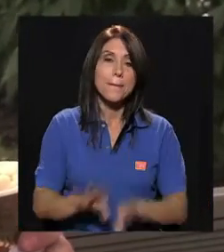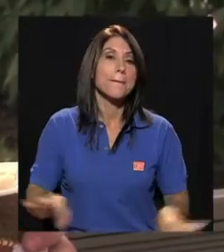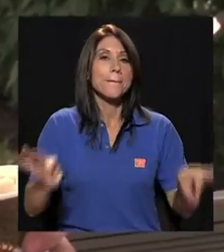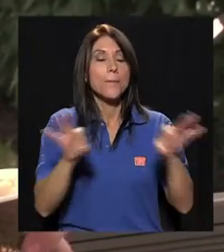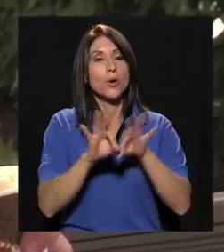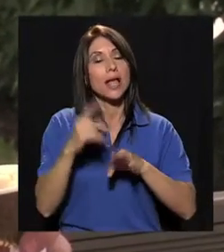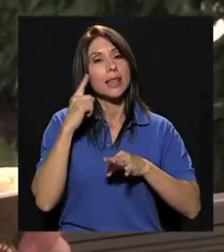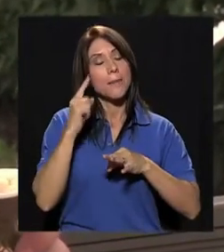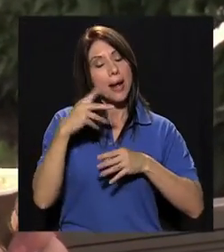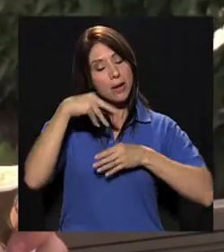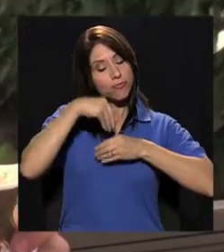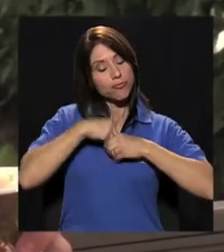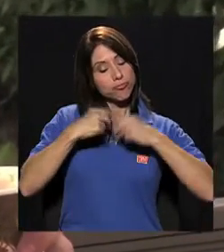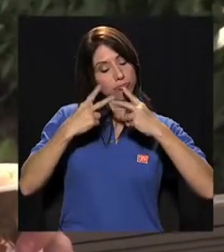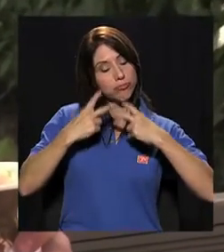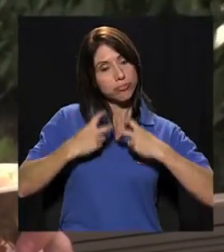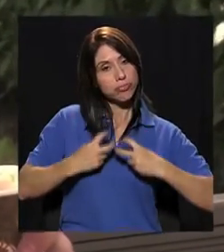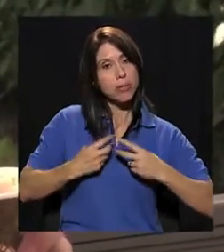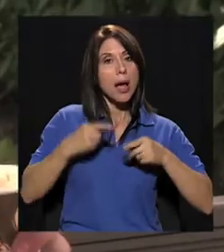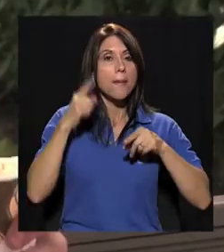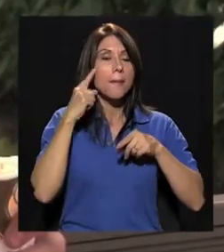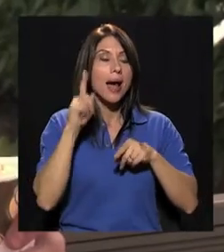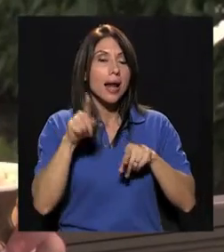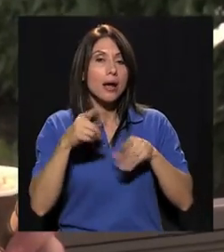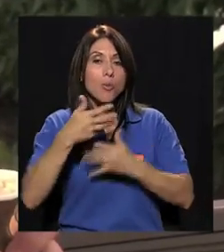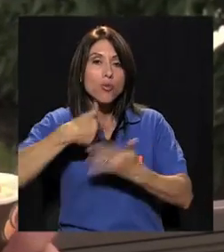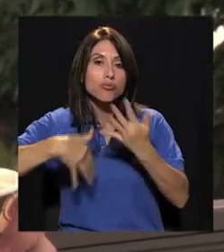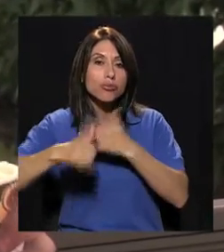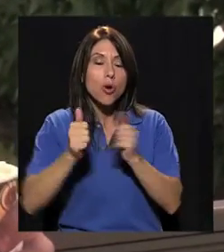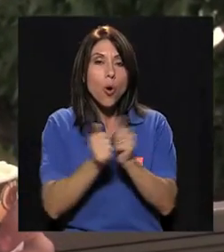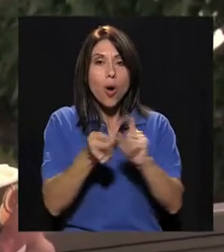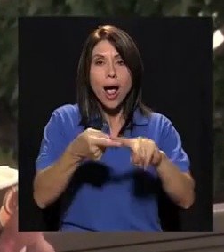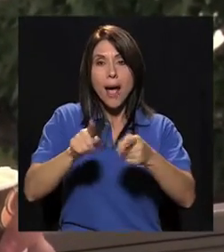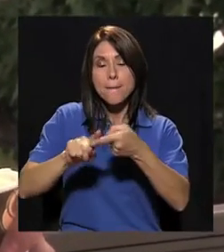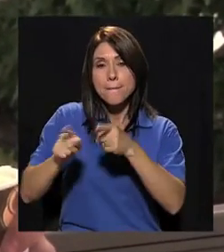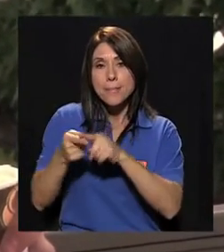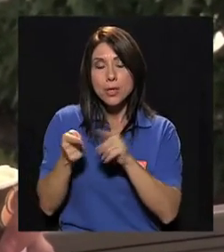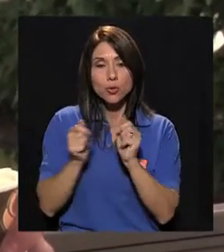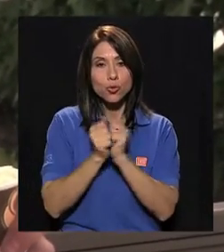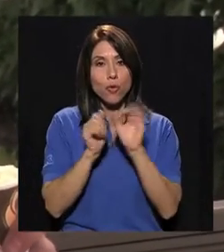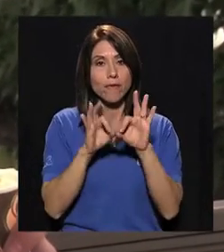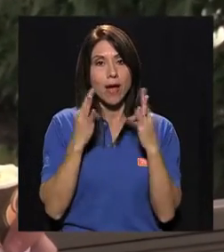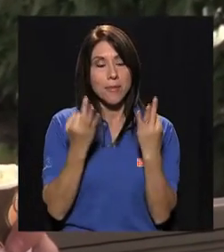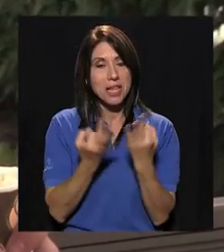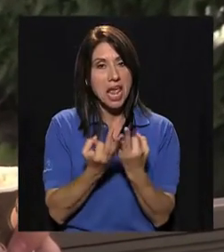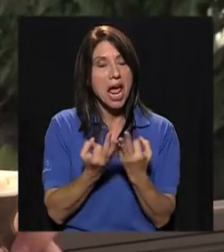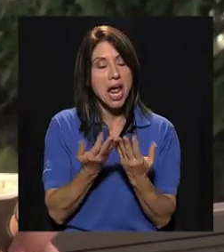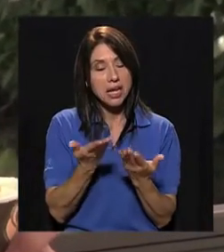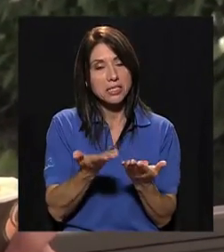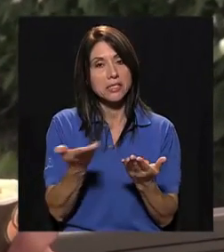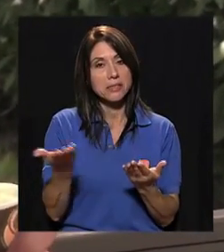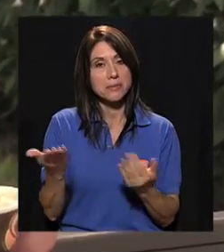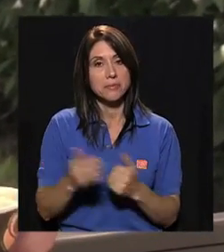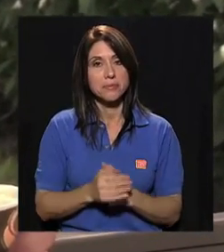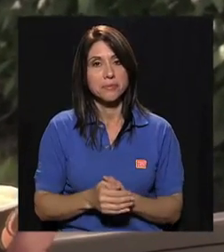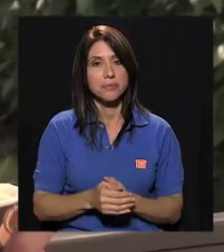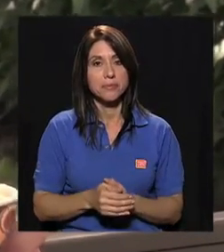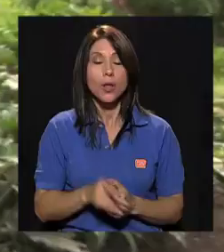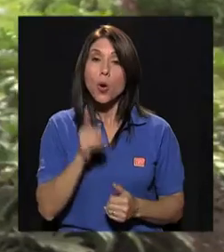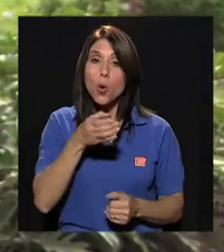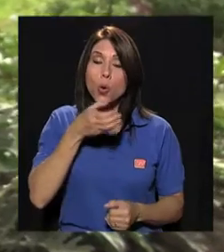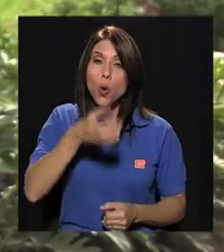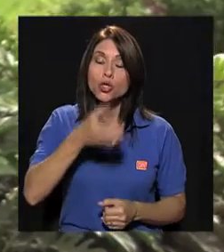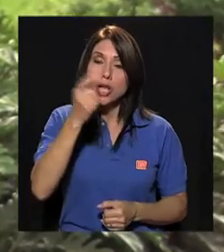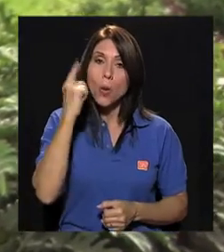considero que es importante para la introspección, estar con amigos, familiares, ese tipo de cosas.